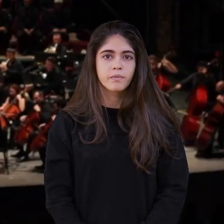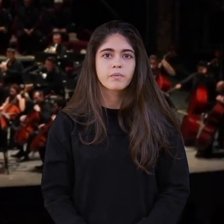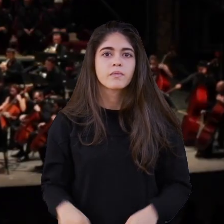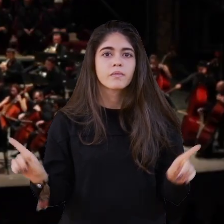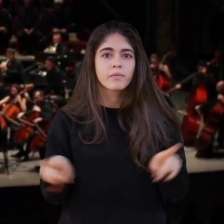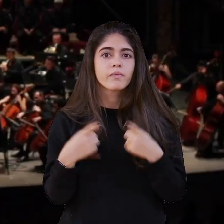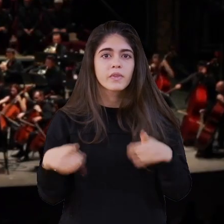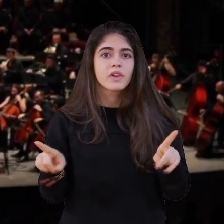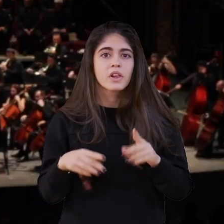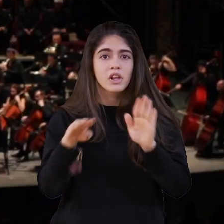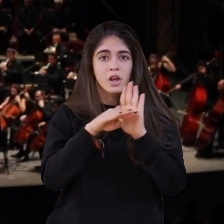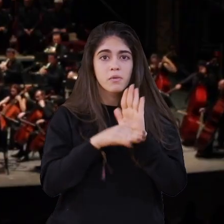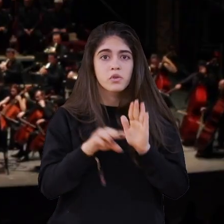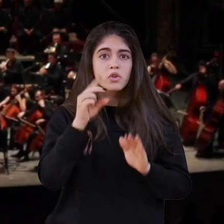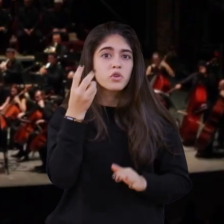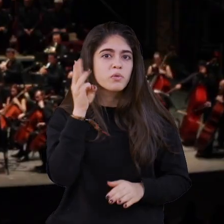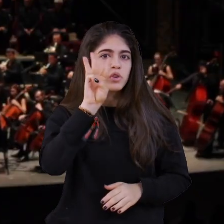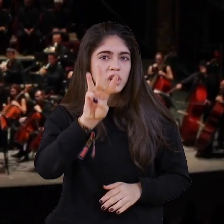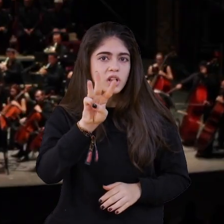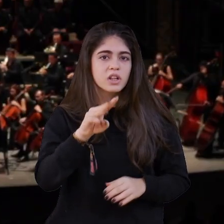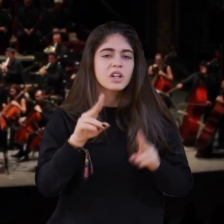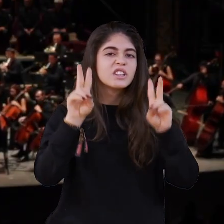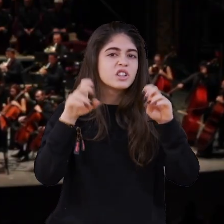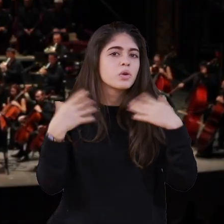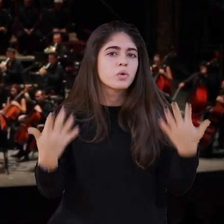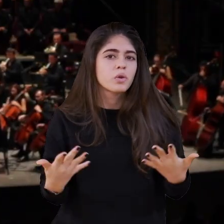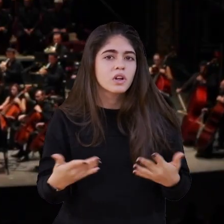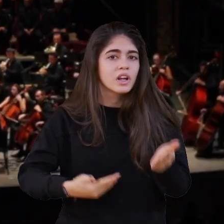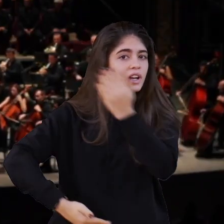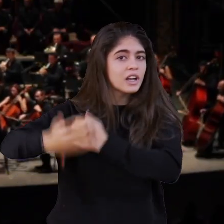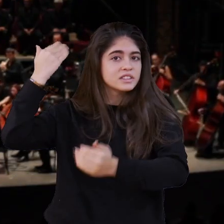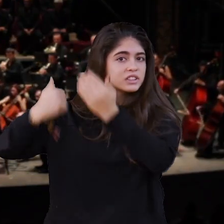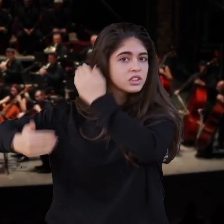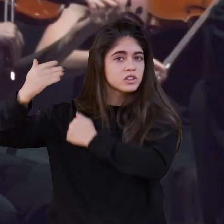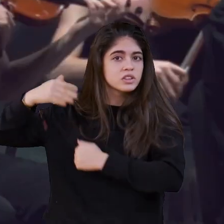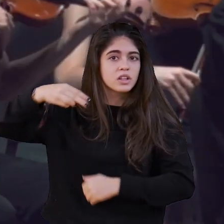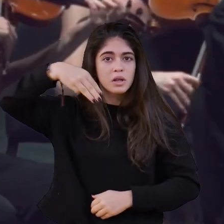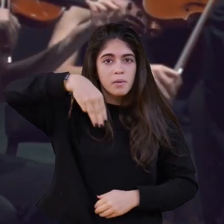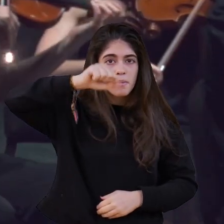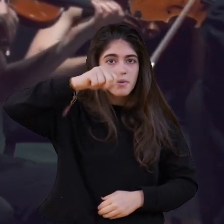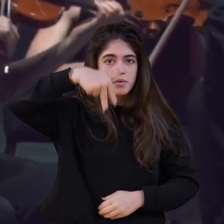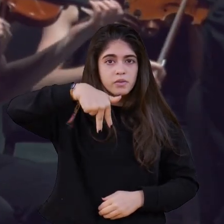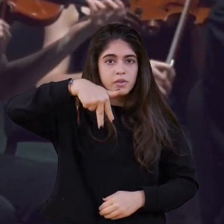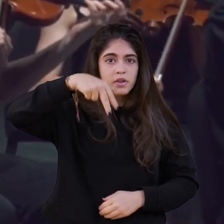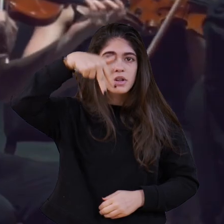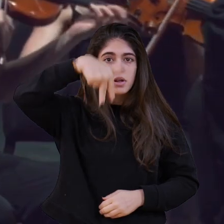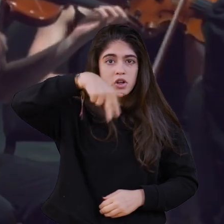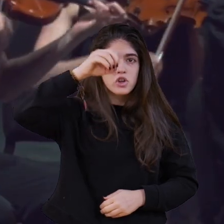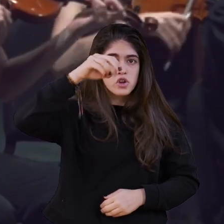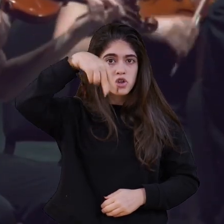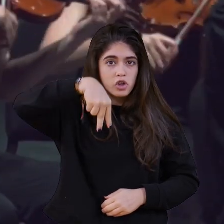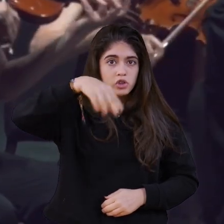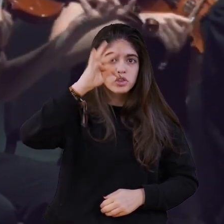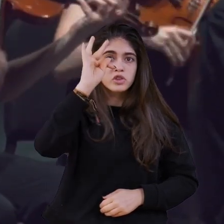Tropo, que tendrá de protagonista al violinista y director Alessandre Da Costa. Se escucharán piezas de Vitali,